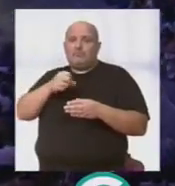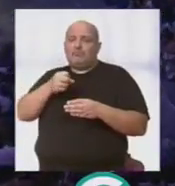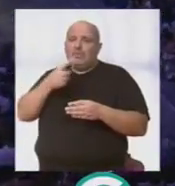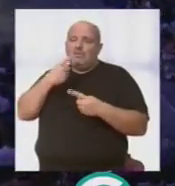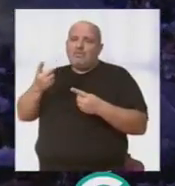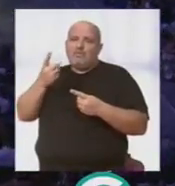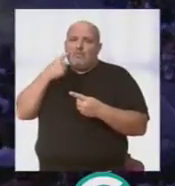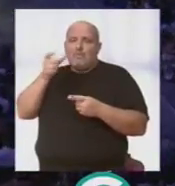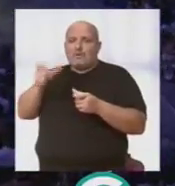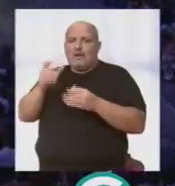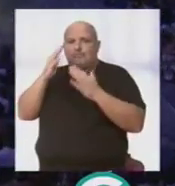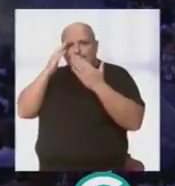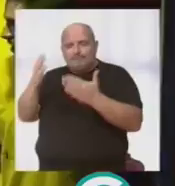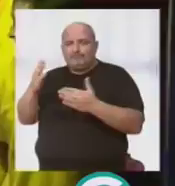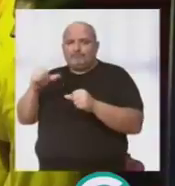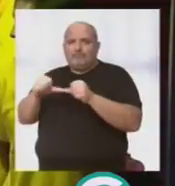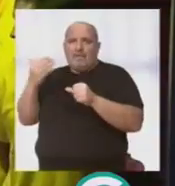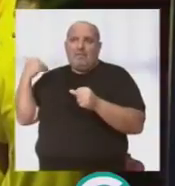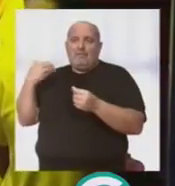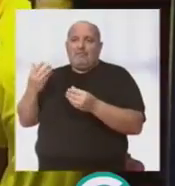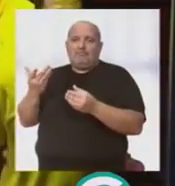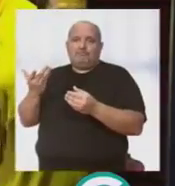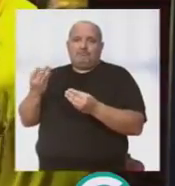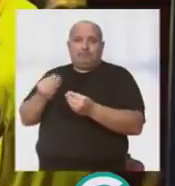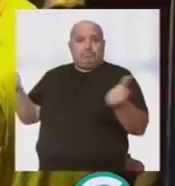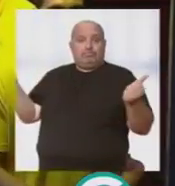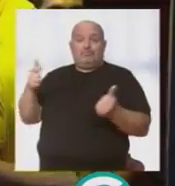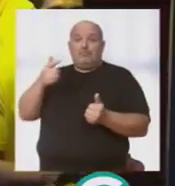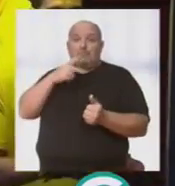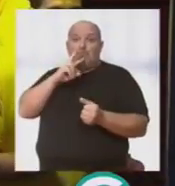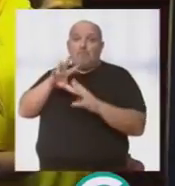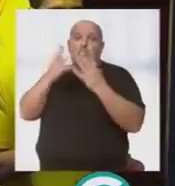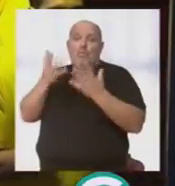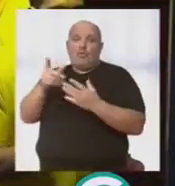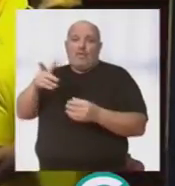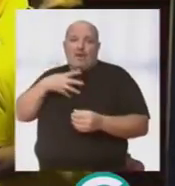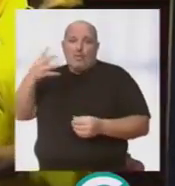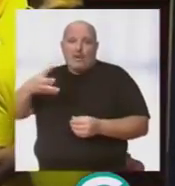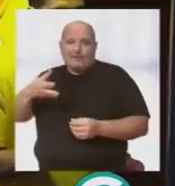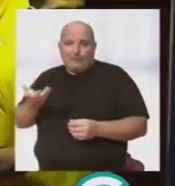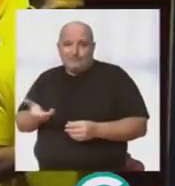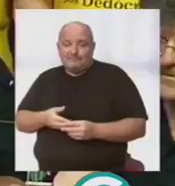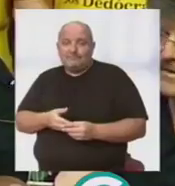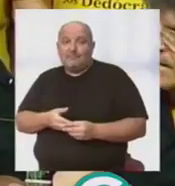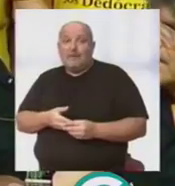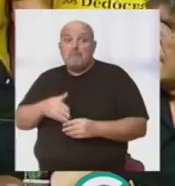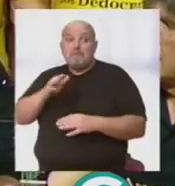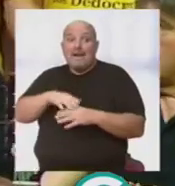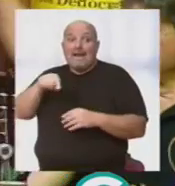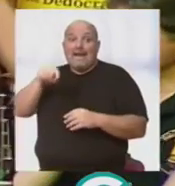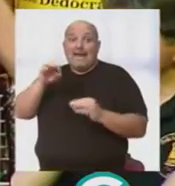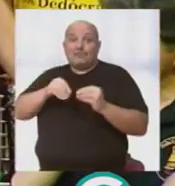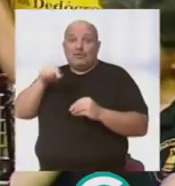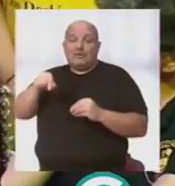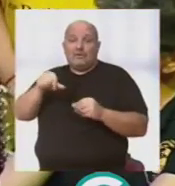le tenía que dedicar a una persona que se nos ha ido recientemente y que dado mucho por esa modalidad. Y claro, para que todo eso se